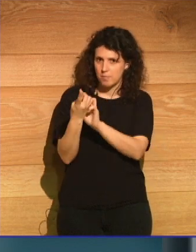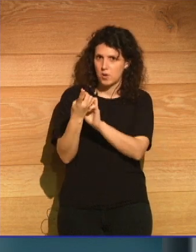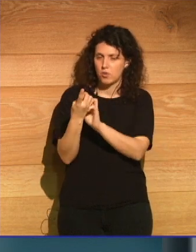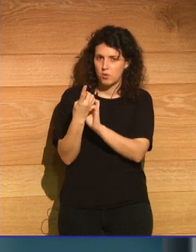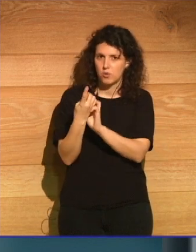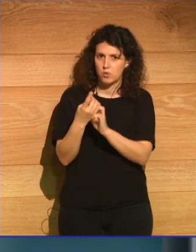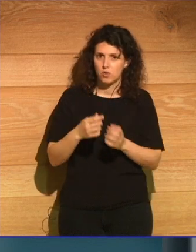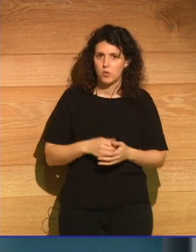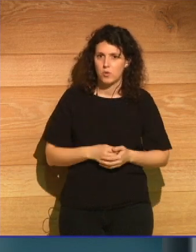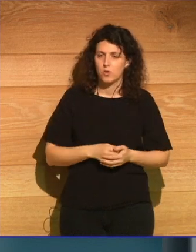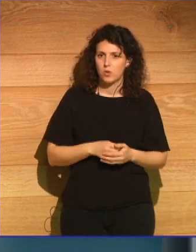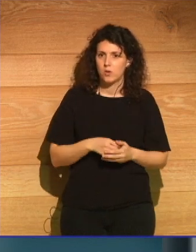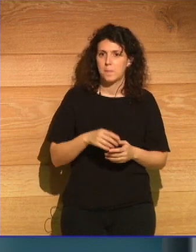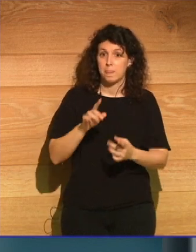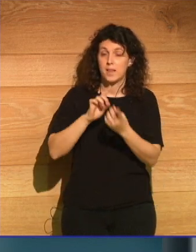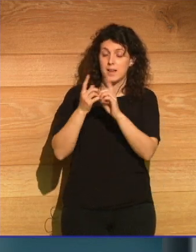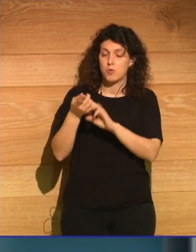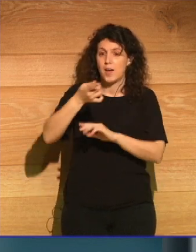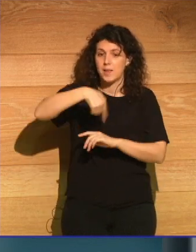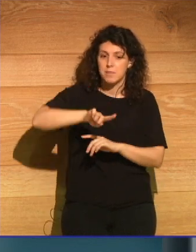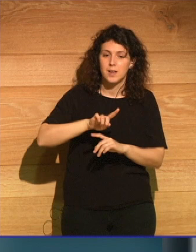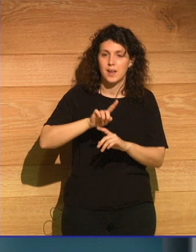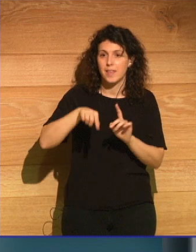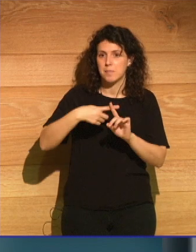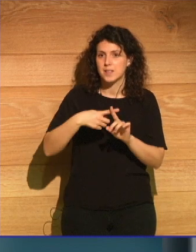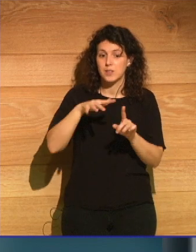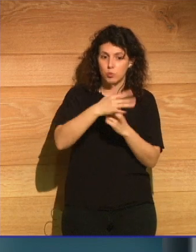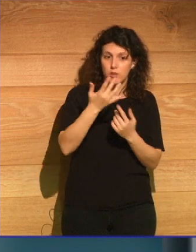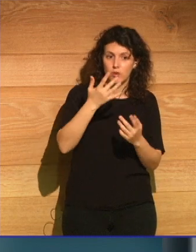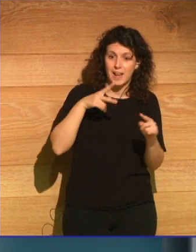evitar esta tragedia a la que nos enfrentamos.